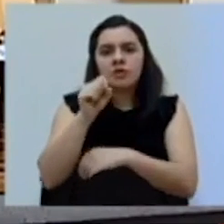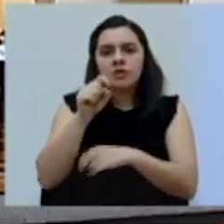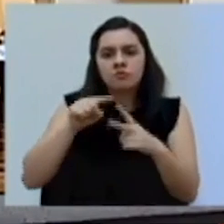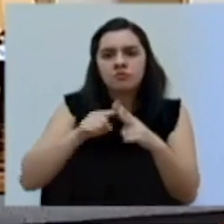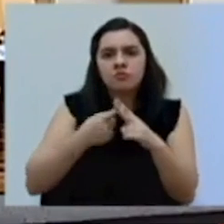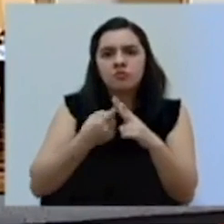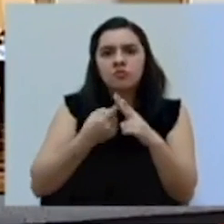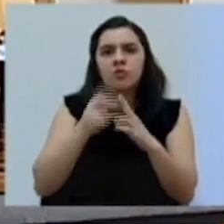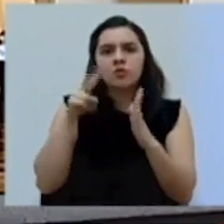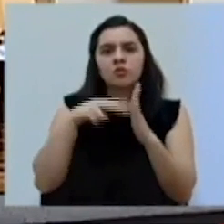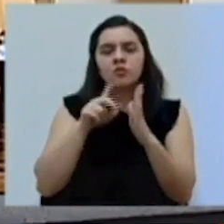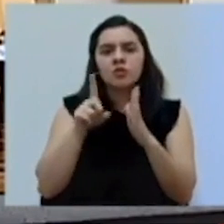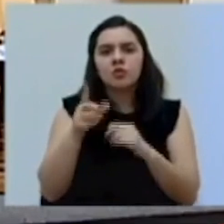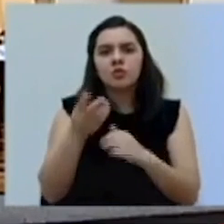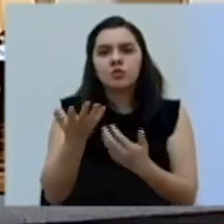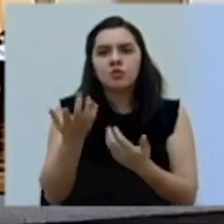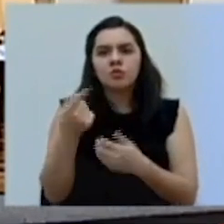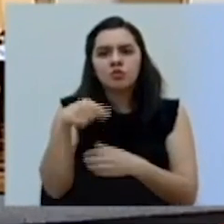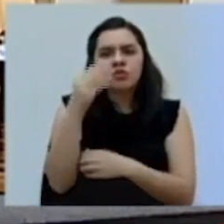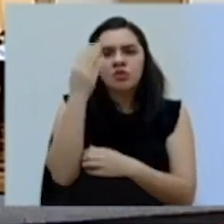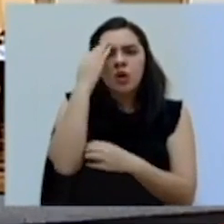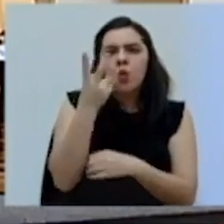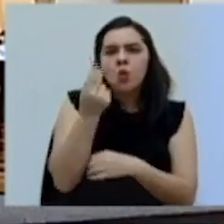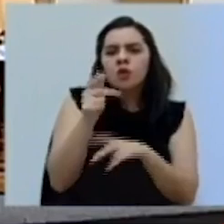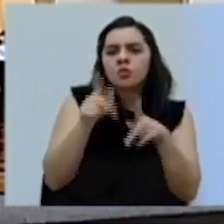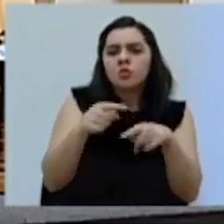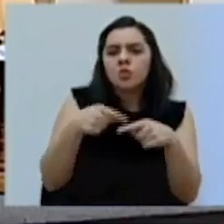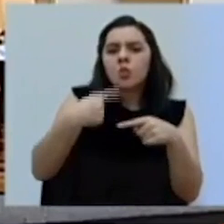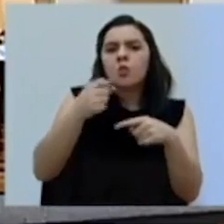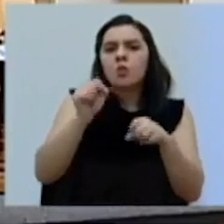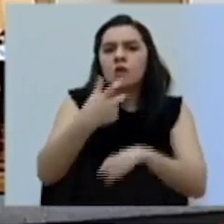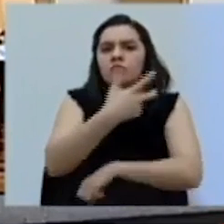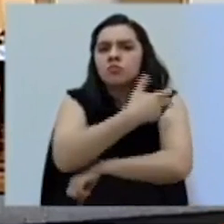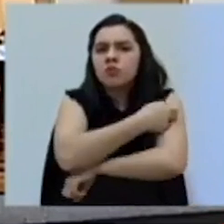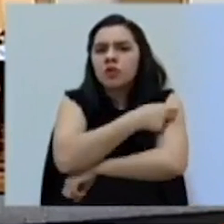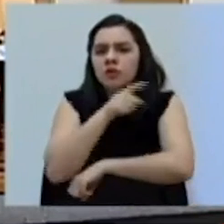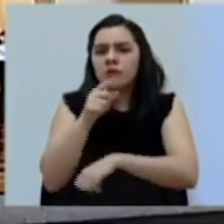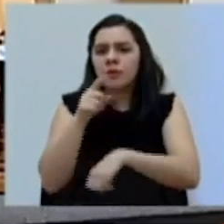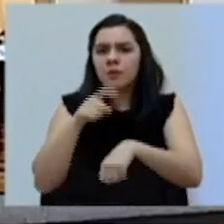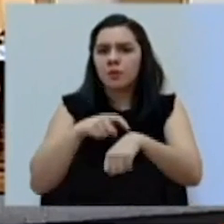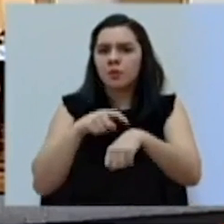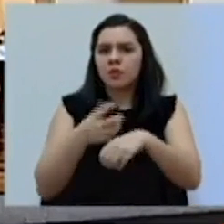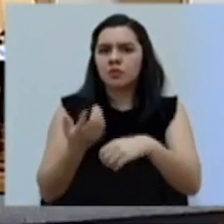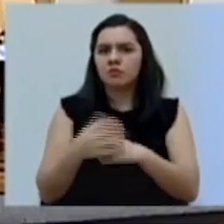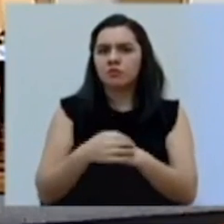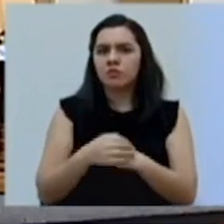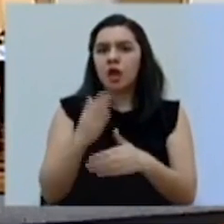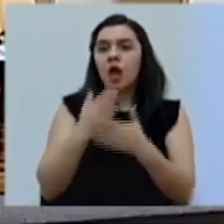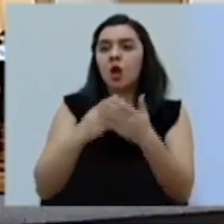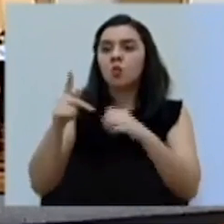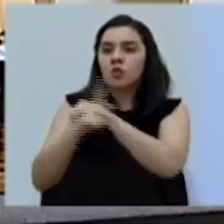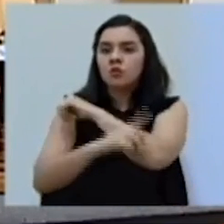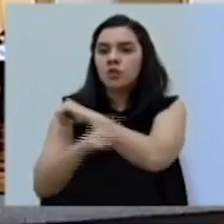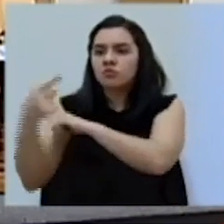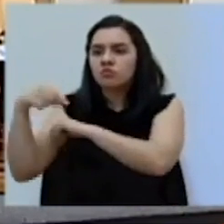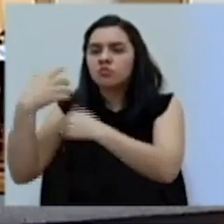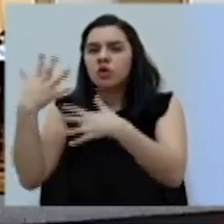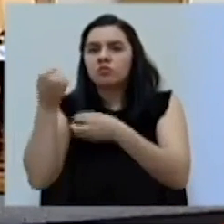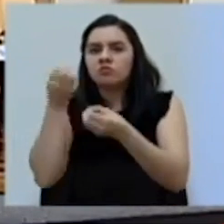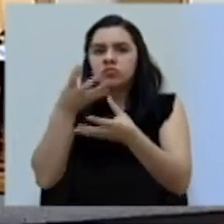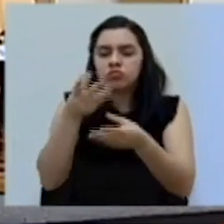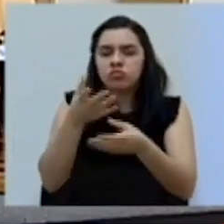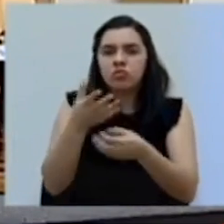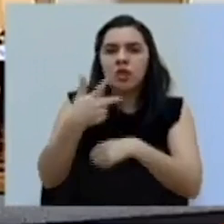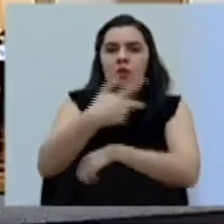Se tiene estimaciones de cuántas personas se podrían vacunar en ese primer lote. Algunos países han expresado intenciones de